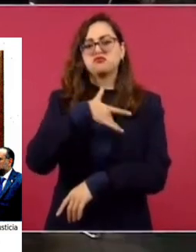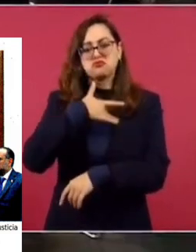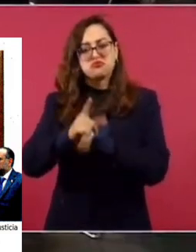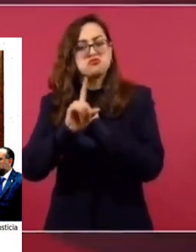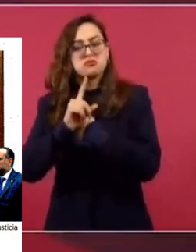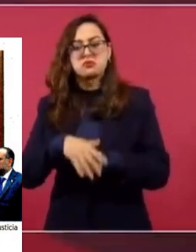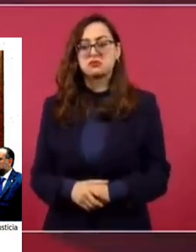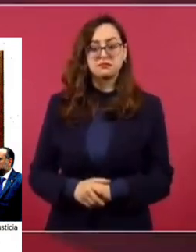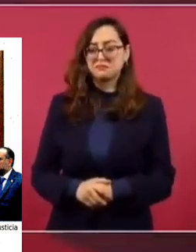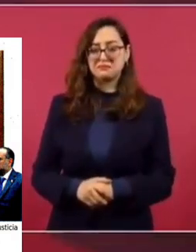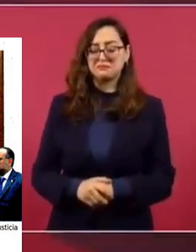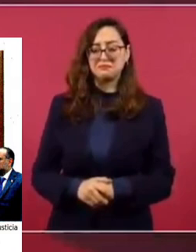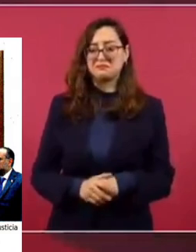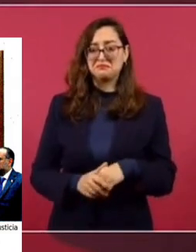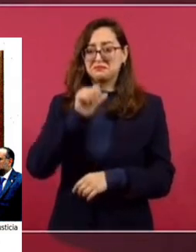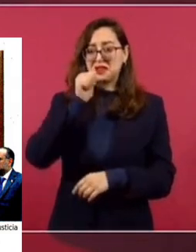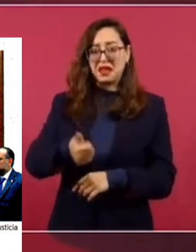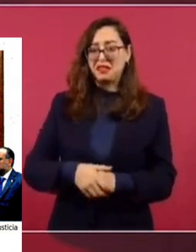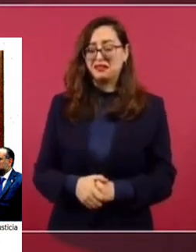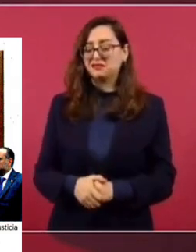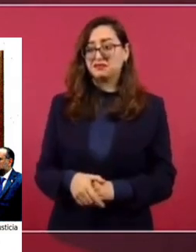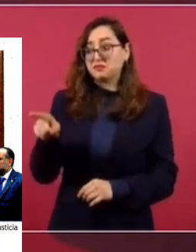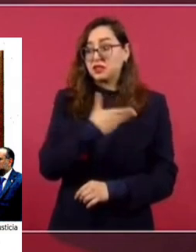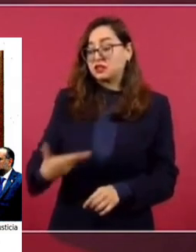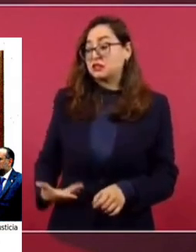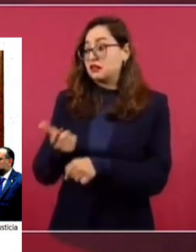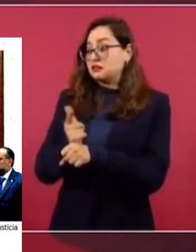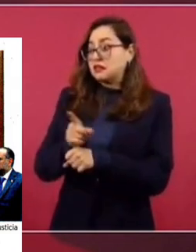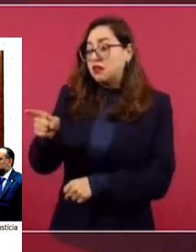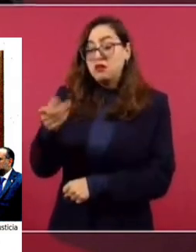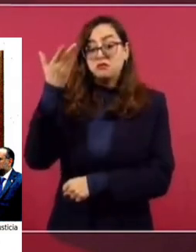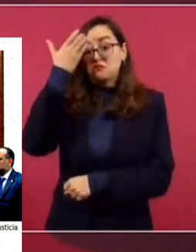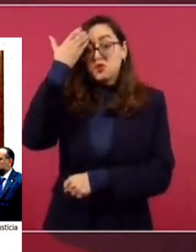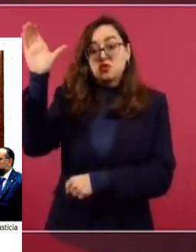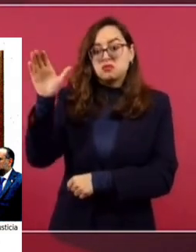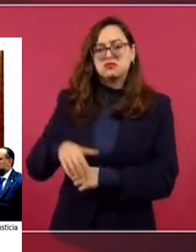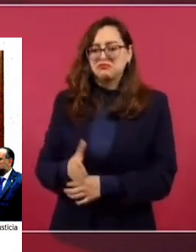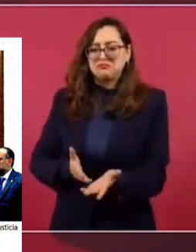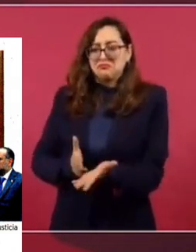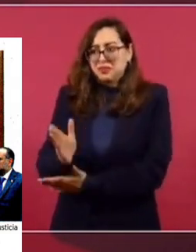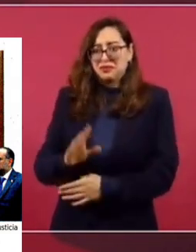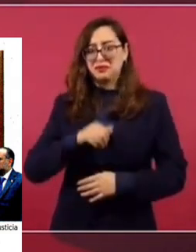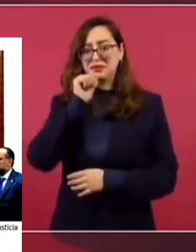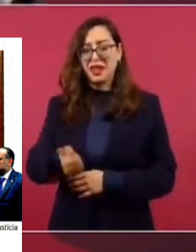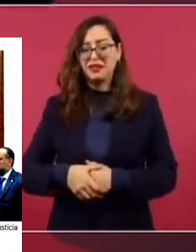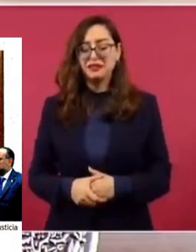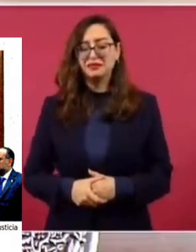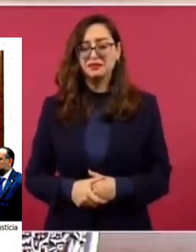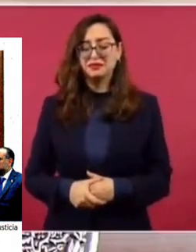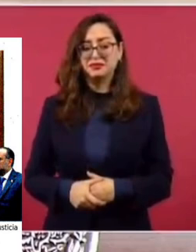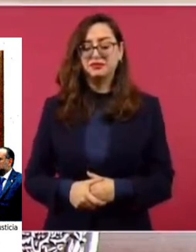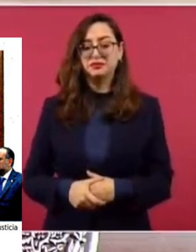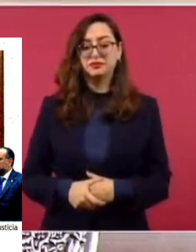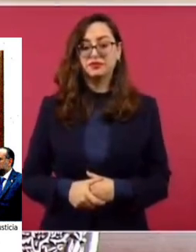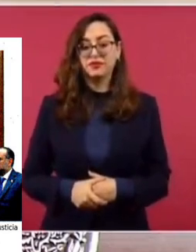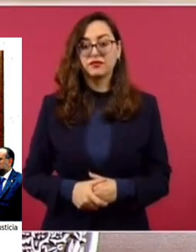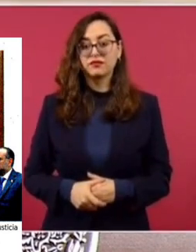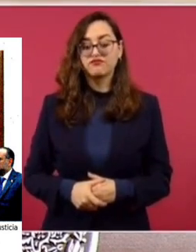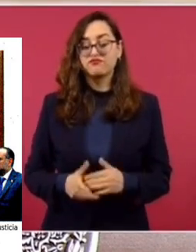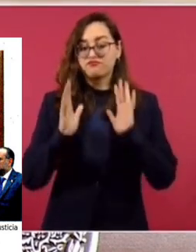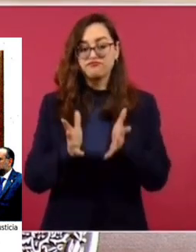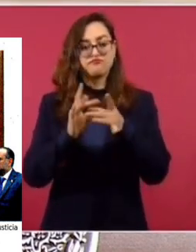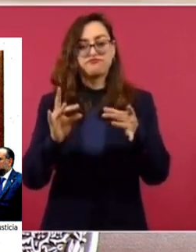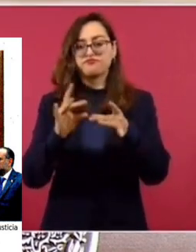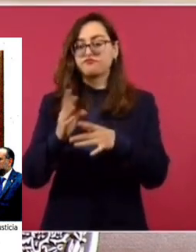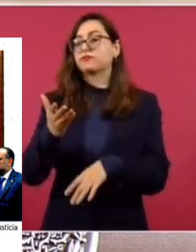problema, nada, nada, nada. No lo conozco, licenciado, y no me meto yo en eso. Y no somos iguales,